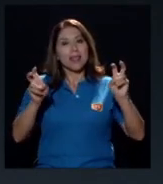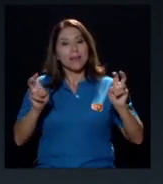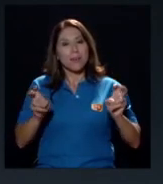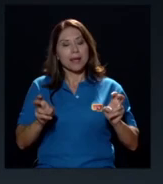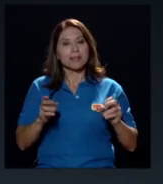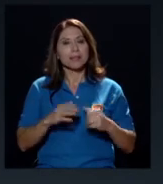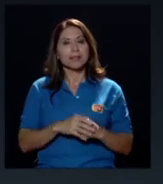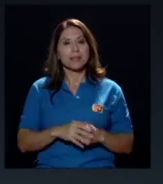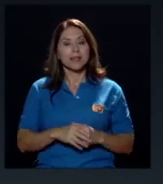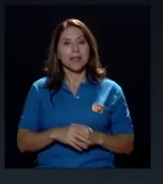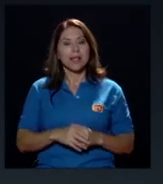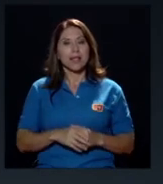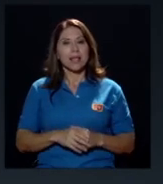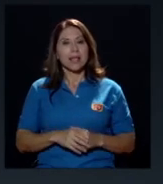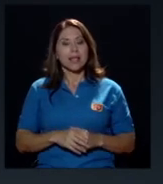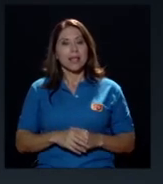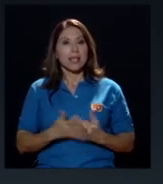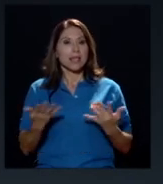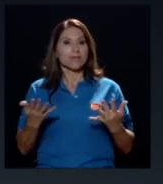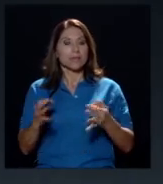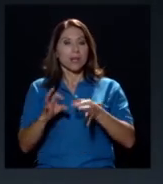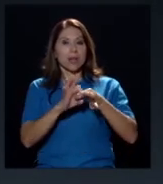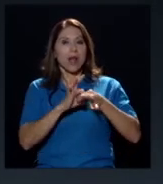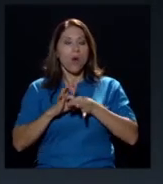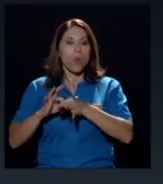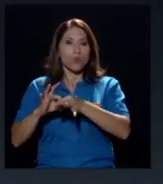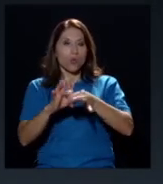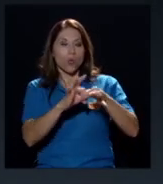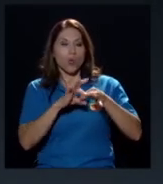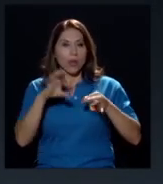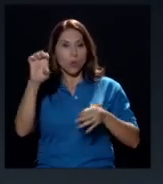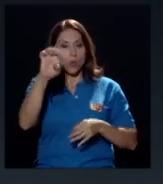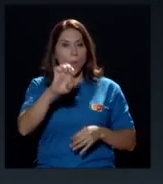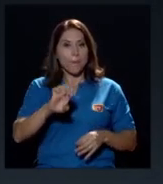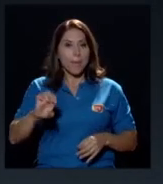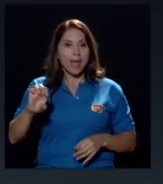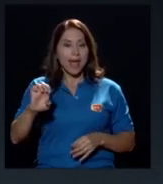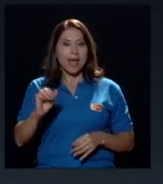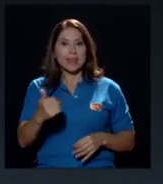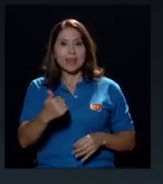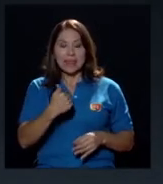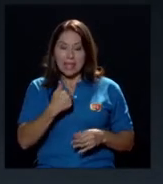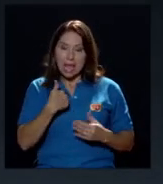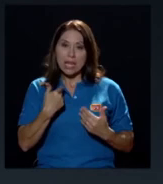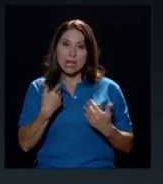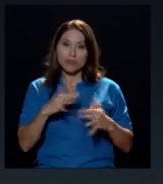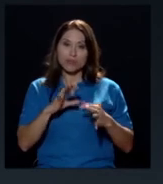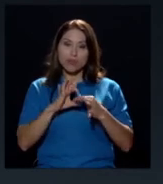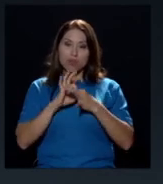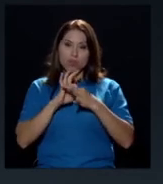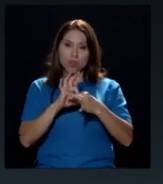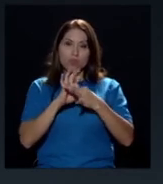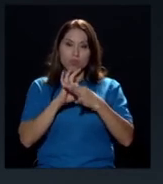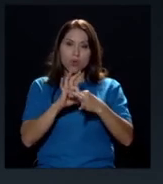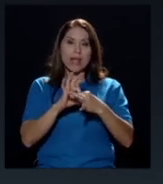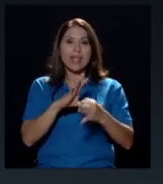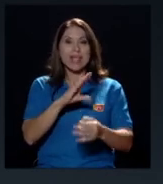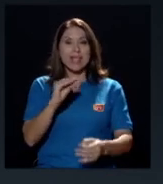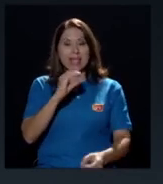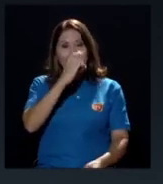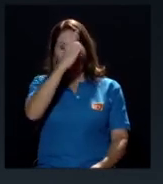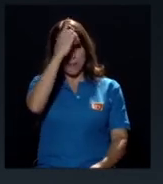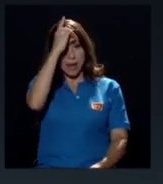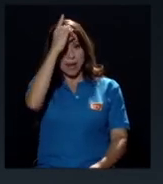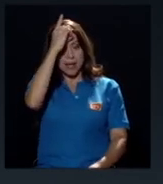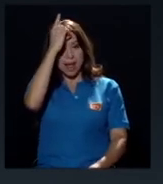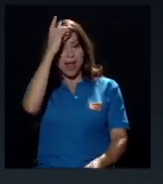la Unión Europea tiene toda una relación y Alemania muy